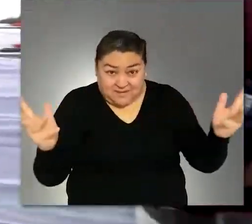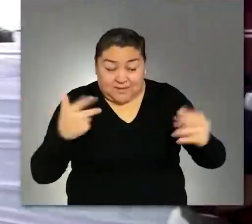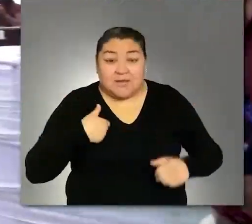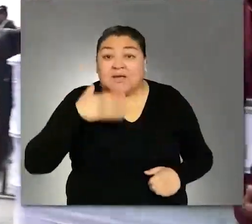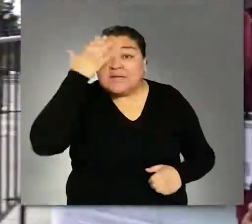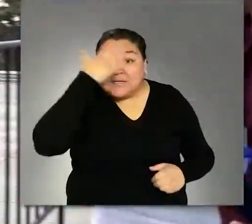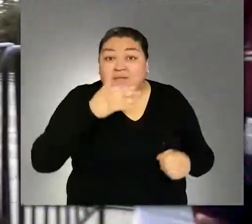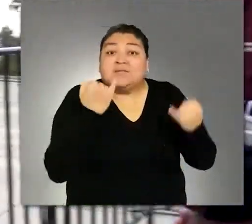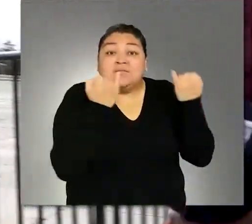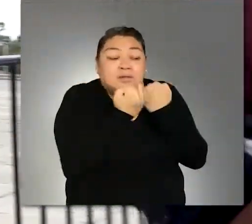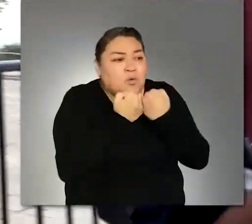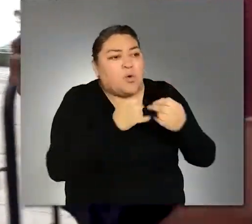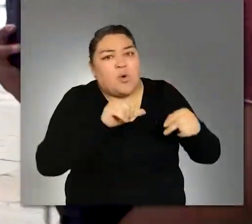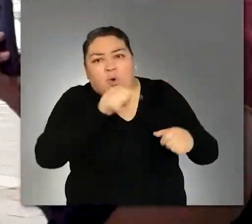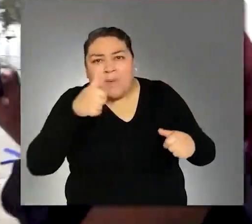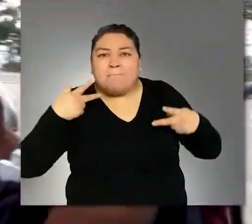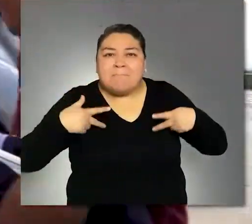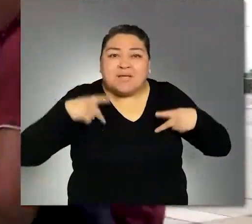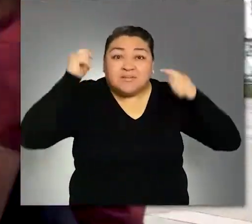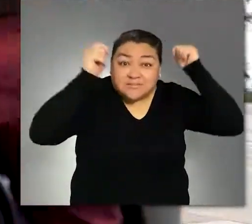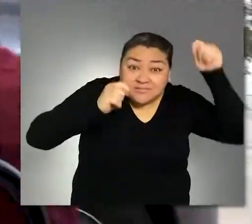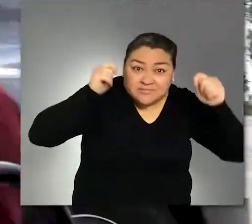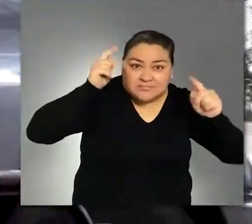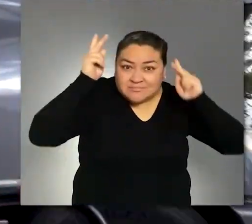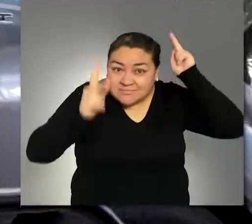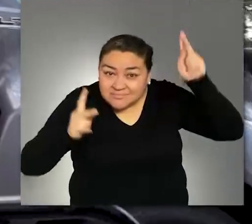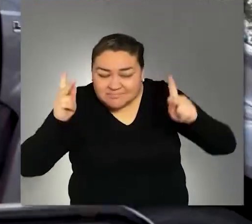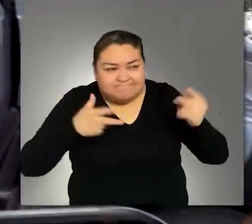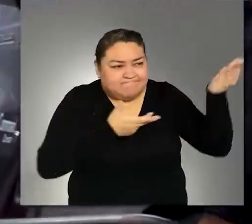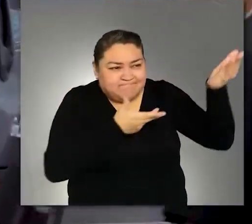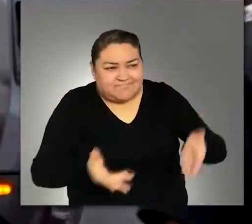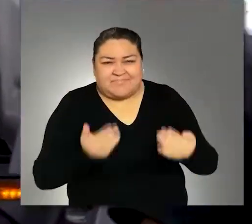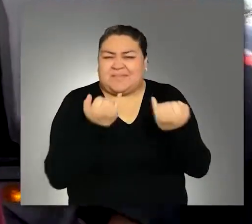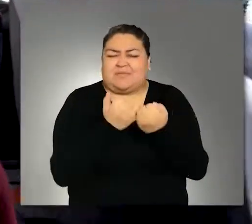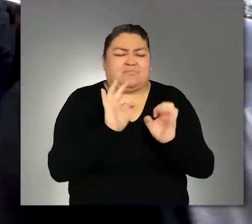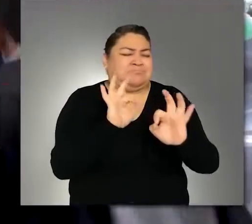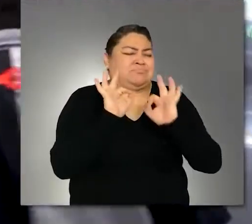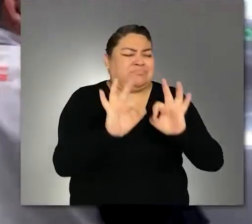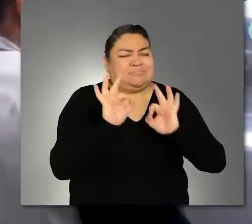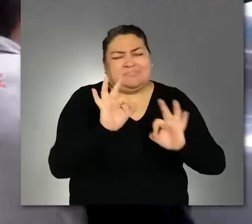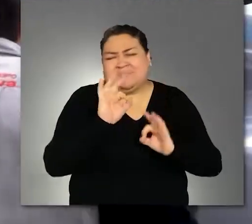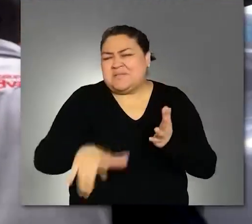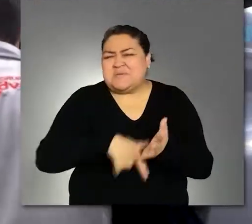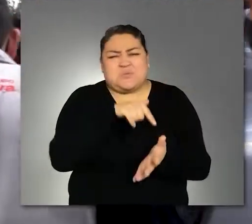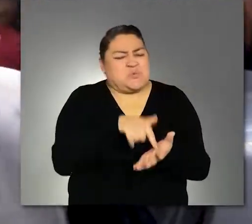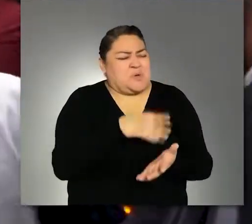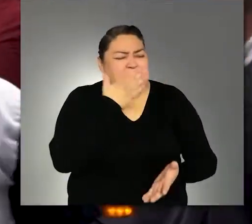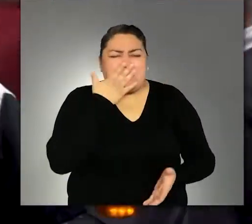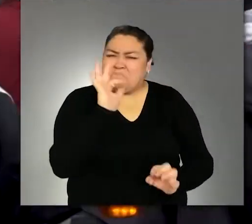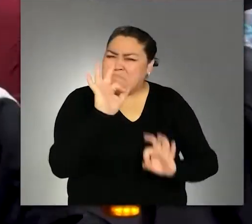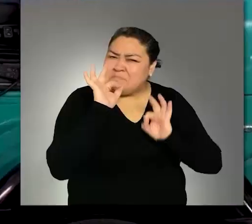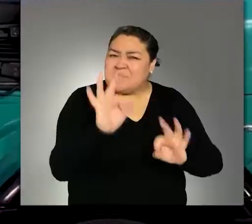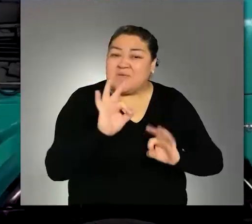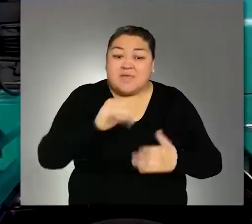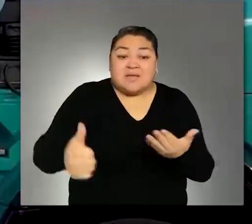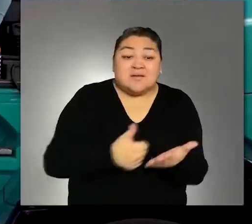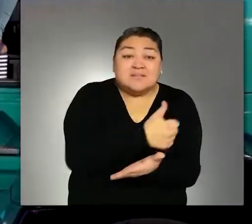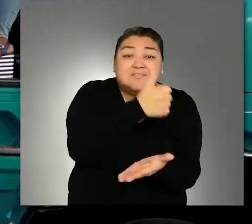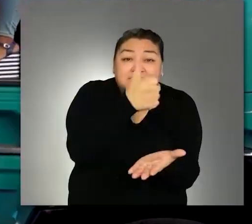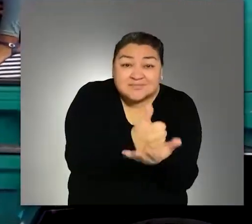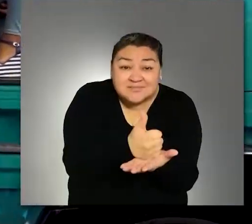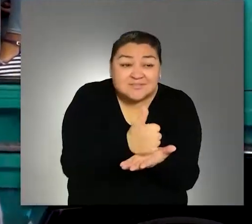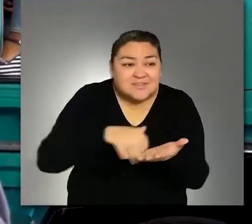interactuar con, bueno, el turismo que tenemos aquí en Puebla y ha estado todo muy padre. La verdad es que